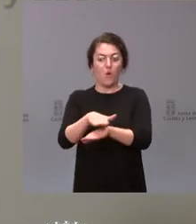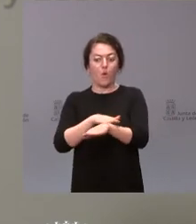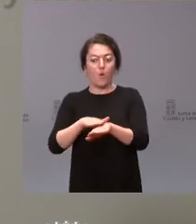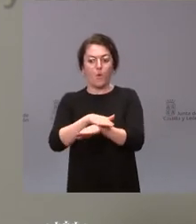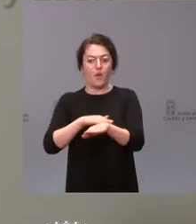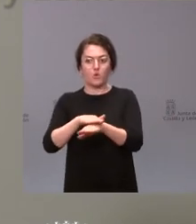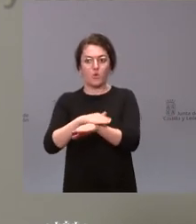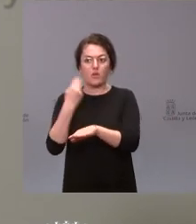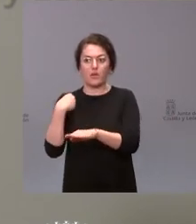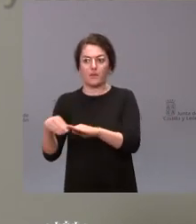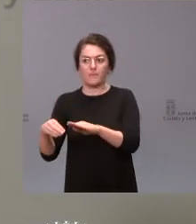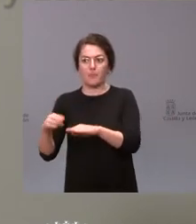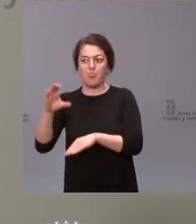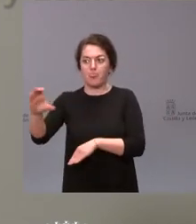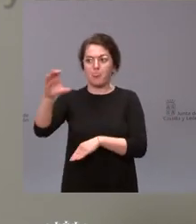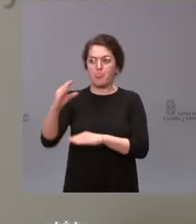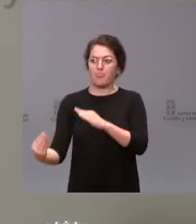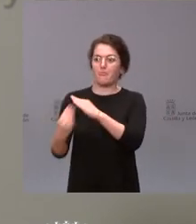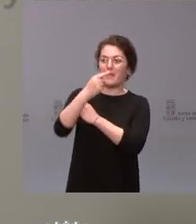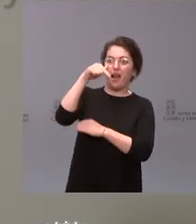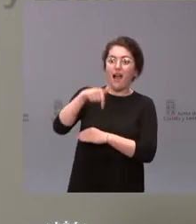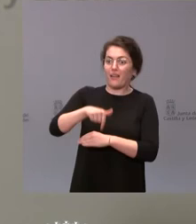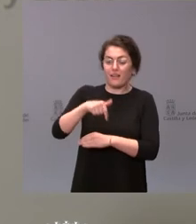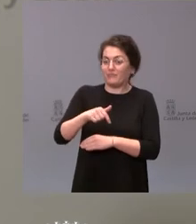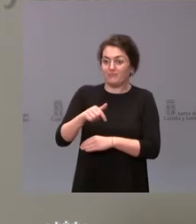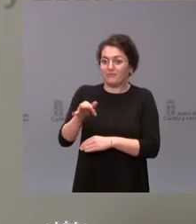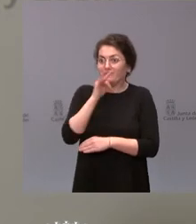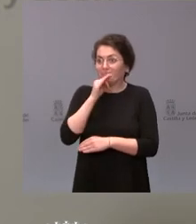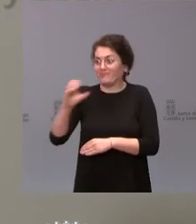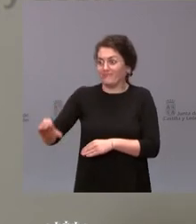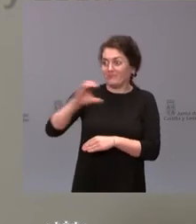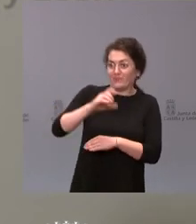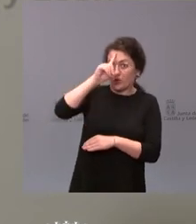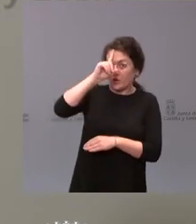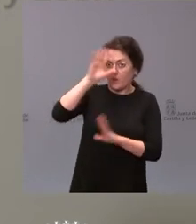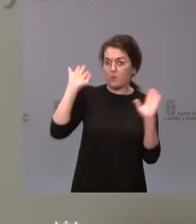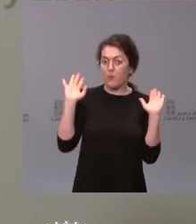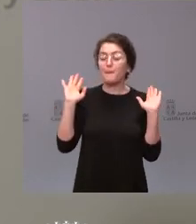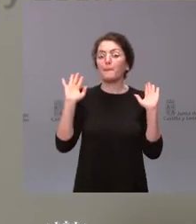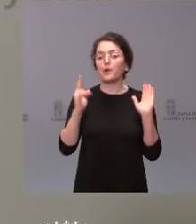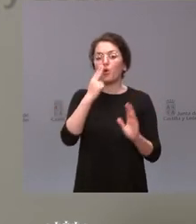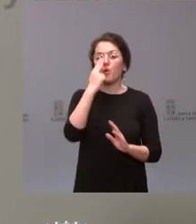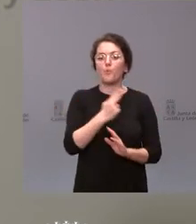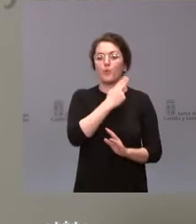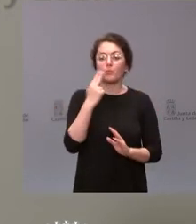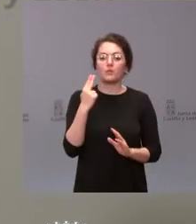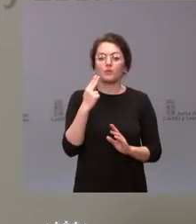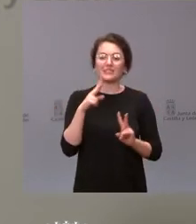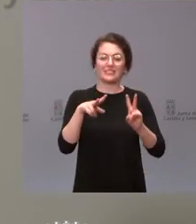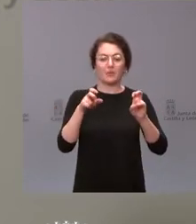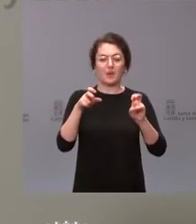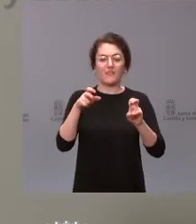nuestra comunidad no sé cuánta cantidad nos podrá llegar de estos fondos que usted señala pero nuestro compromiso con la enfermedad mental es muy claro pero